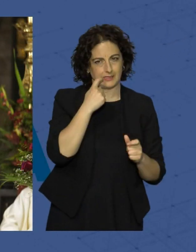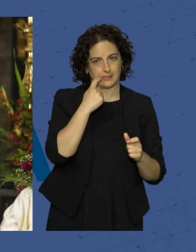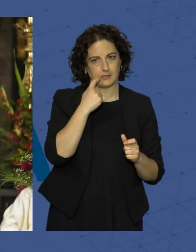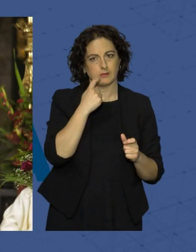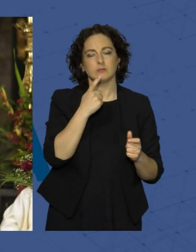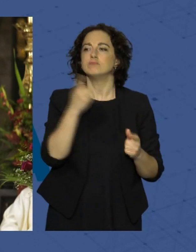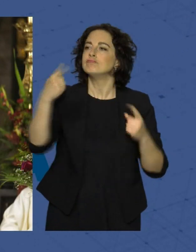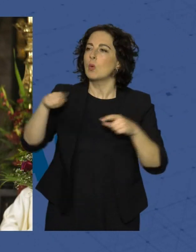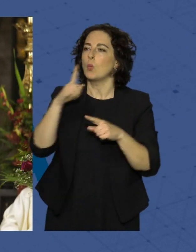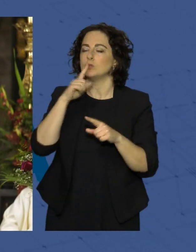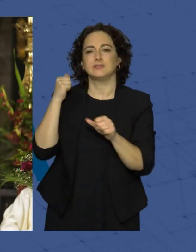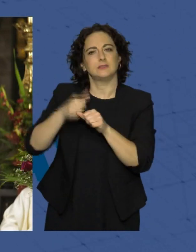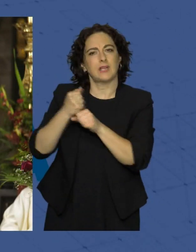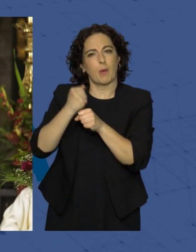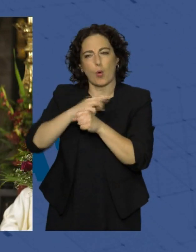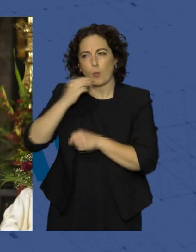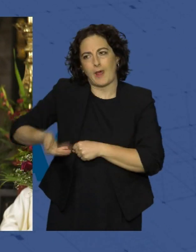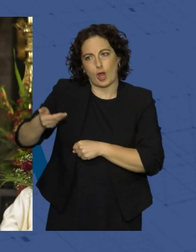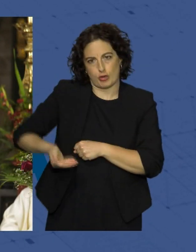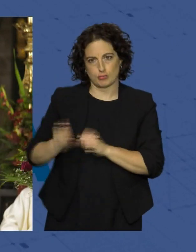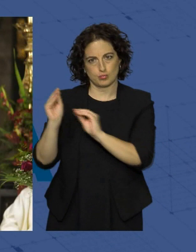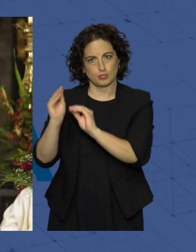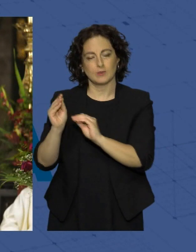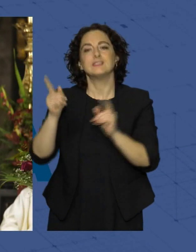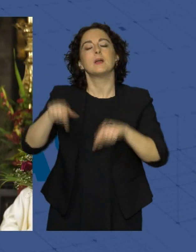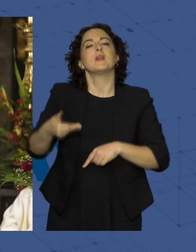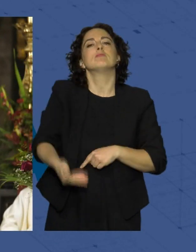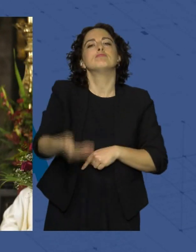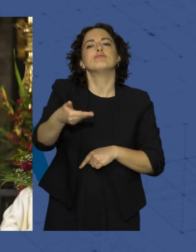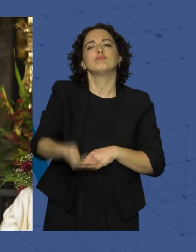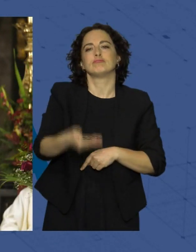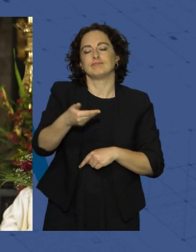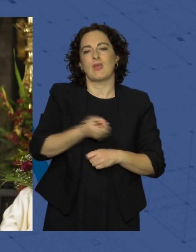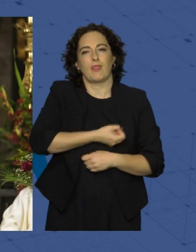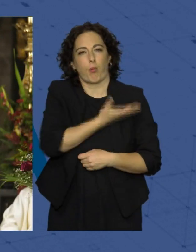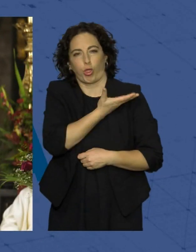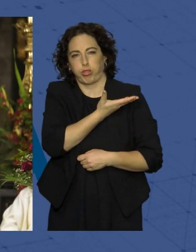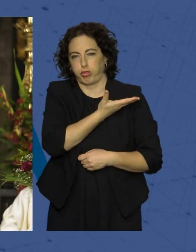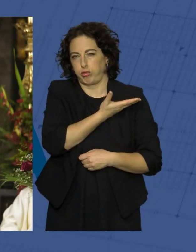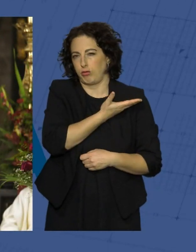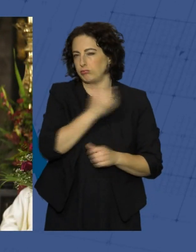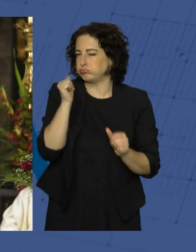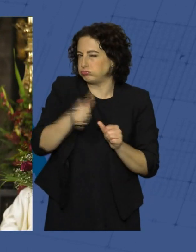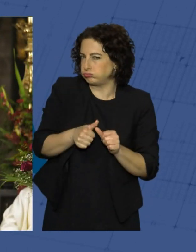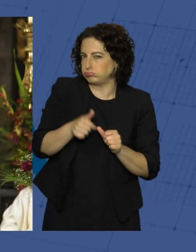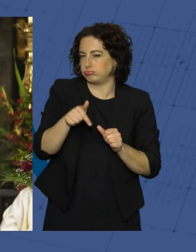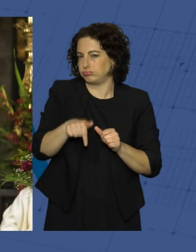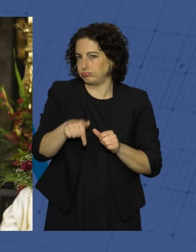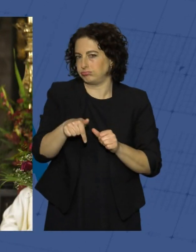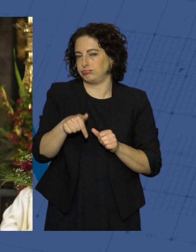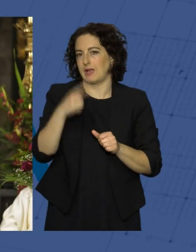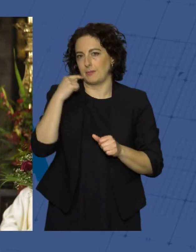vuestro valioso trabajo y sobre todo a la importancia de una devoción tan arreglada y querida en esta bendita